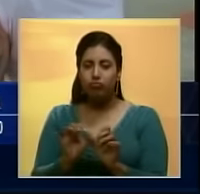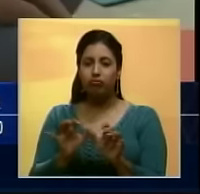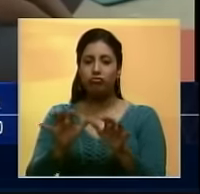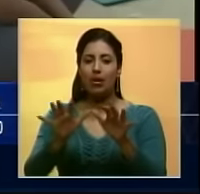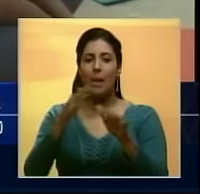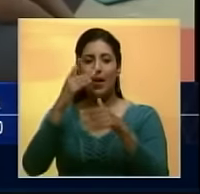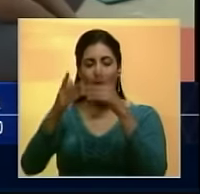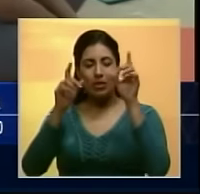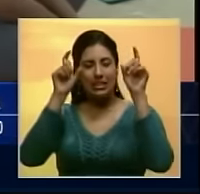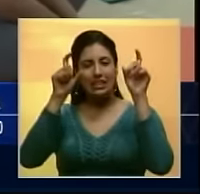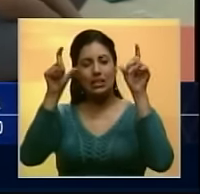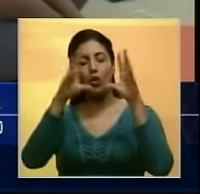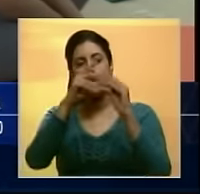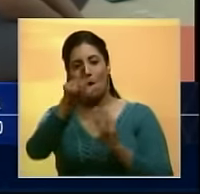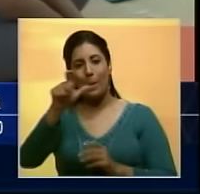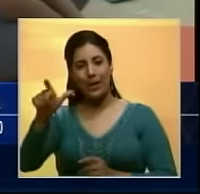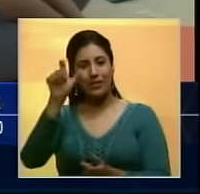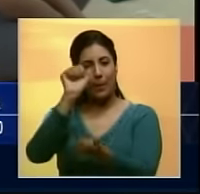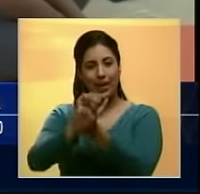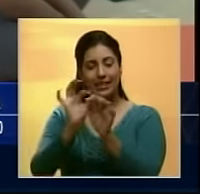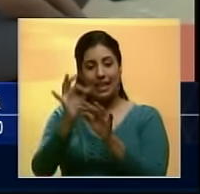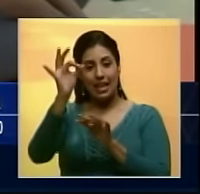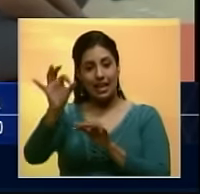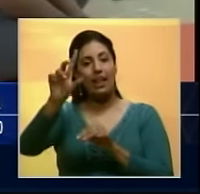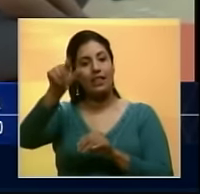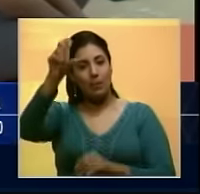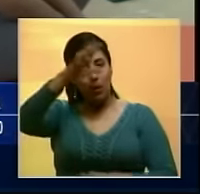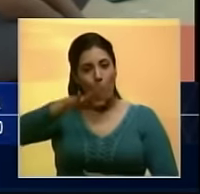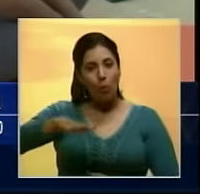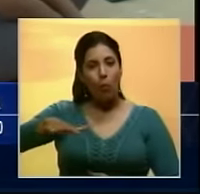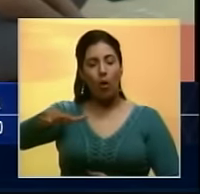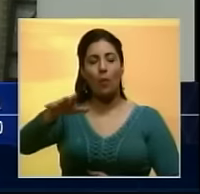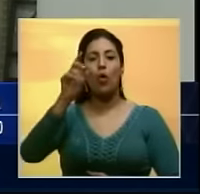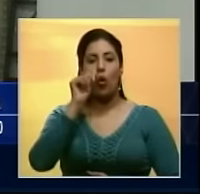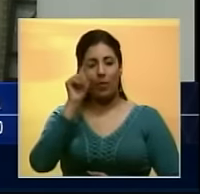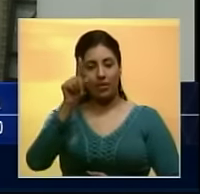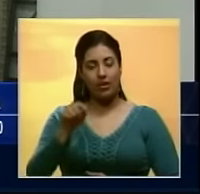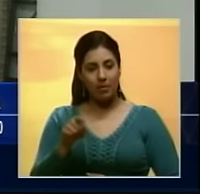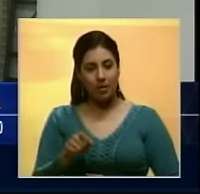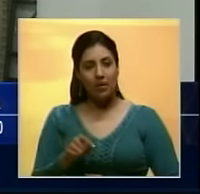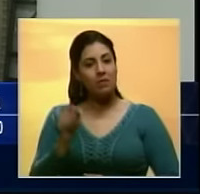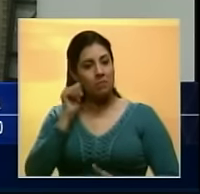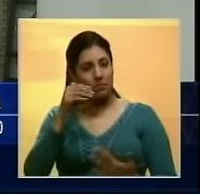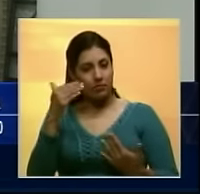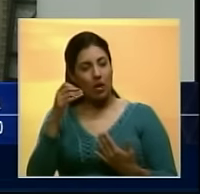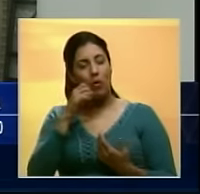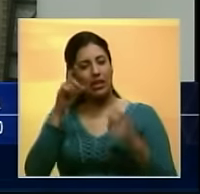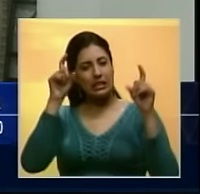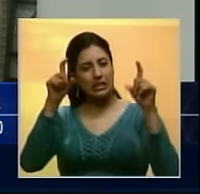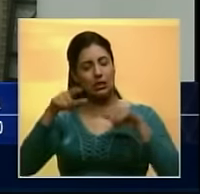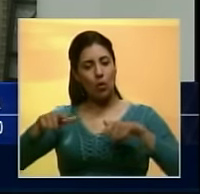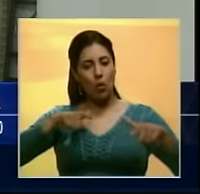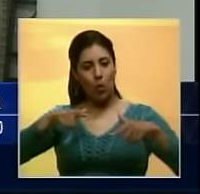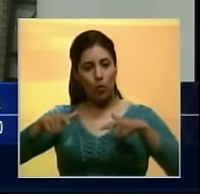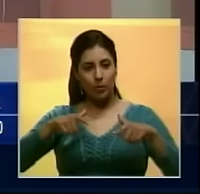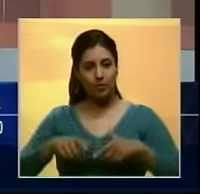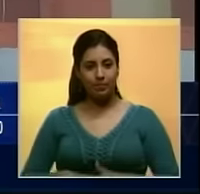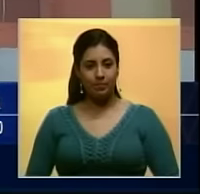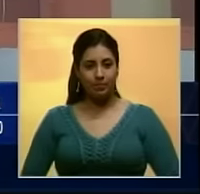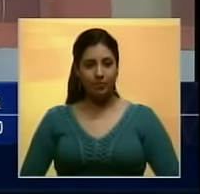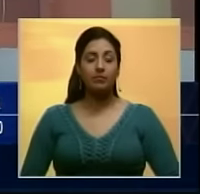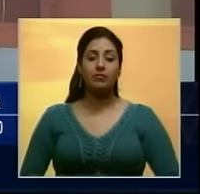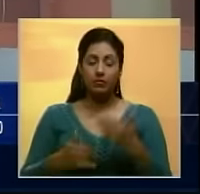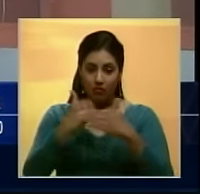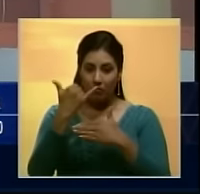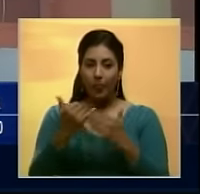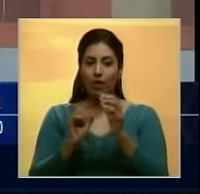clases a todas las reclusas de la isla y también a la población de varones. Georgiana Rosario dirige esta iniciativa. El